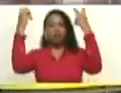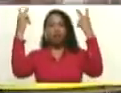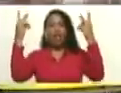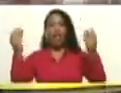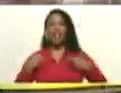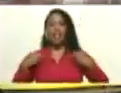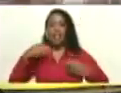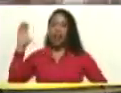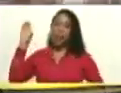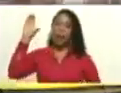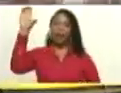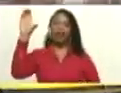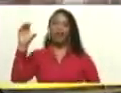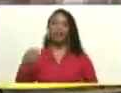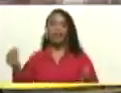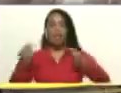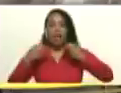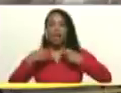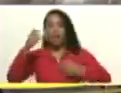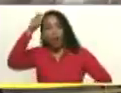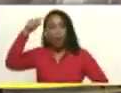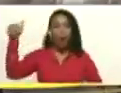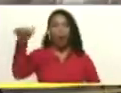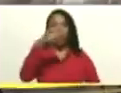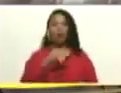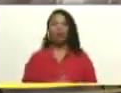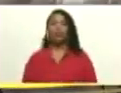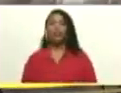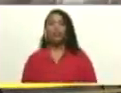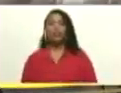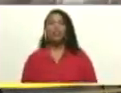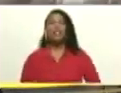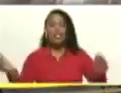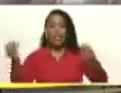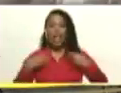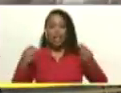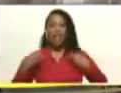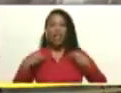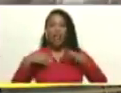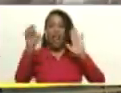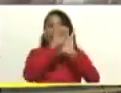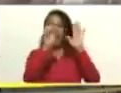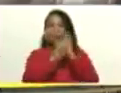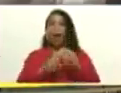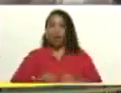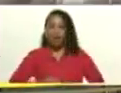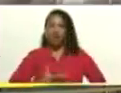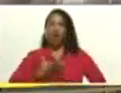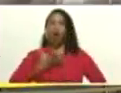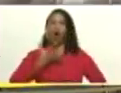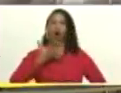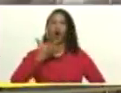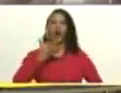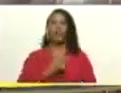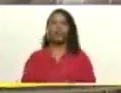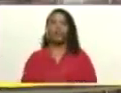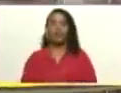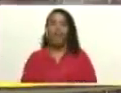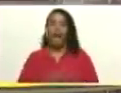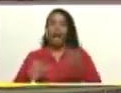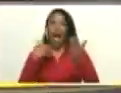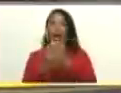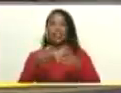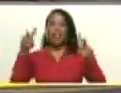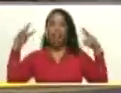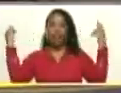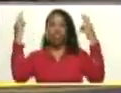viva la patria! ¡Que viva el pueblo! ¡Que viva la etapa del renacimiento! ¡Hasta la